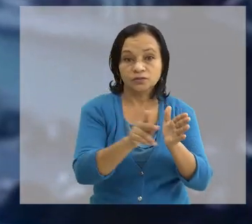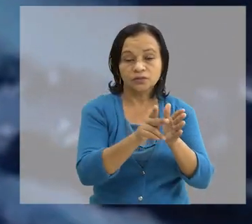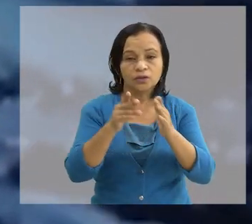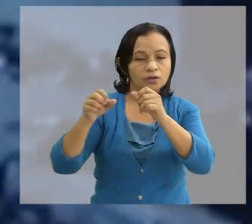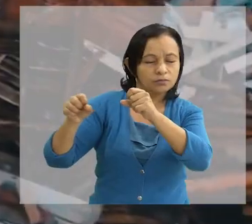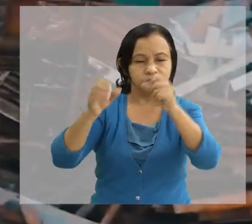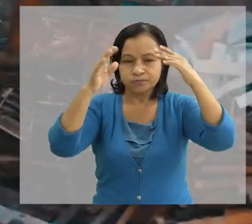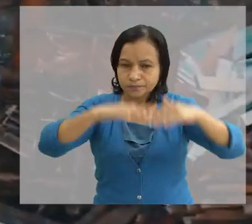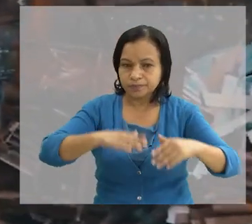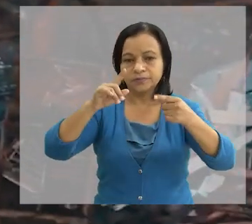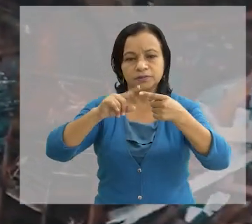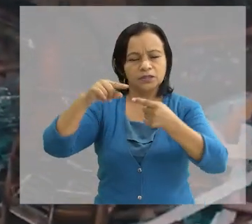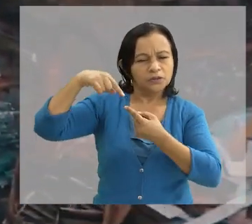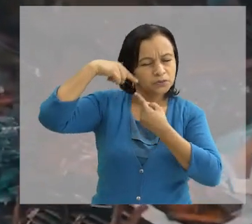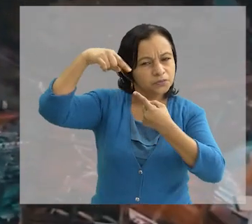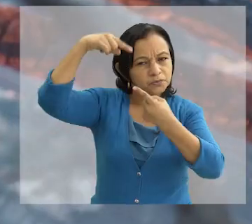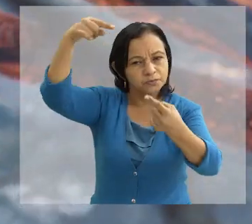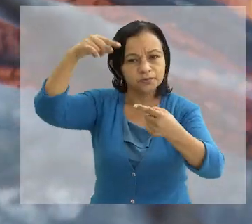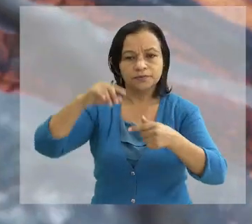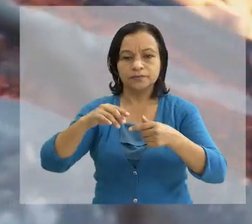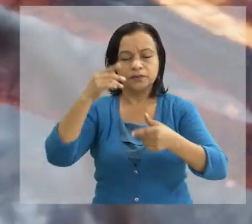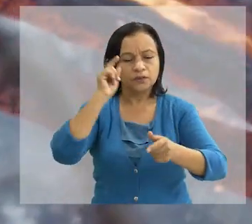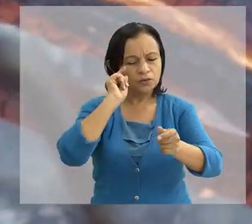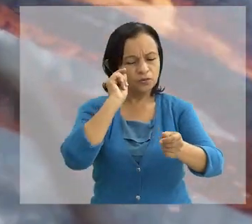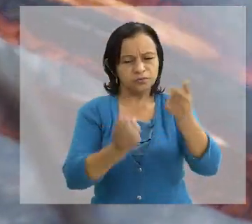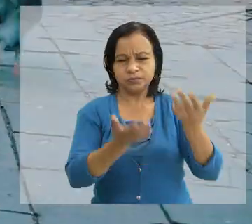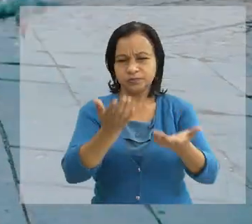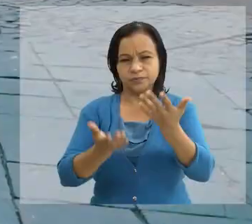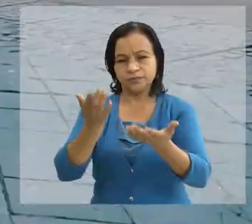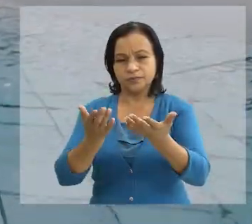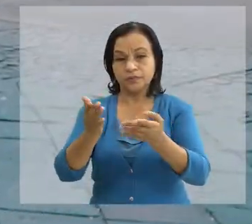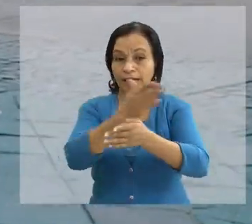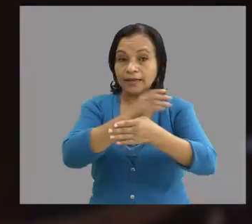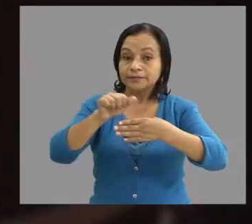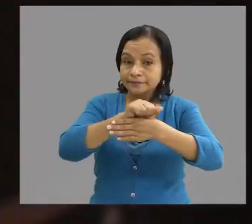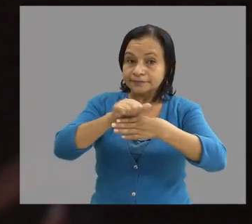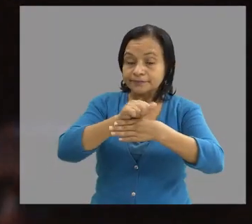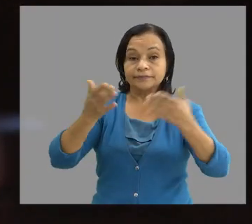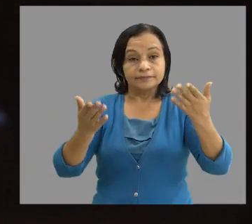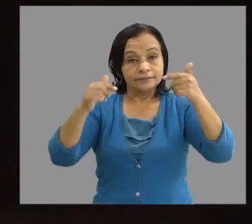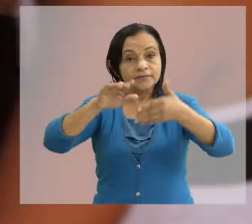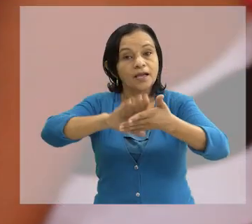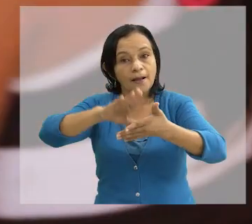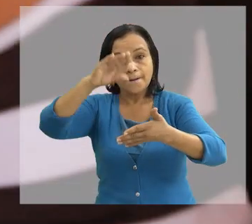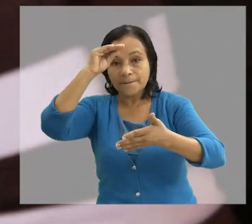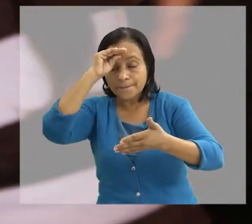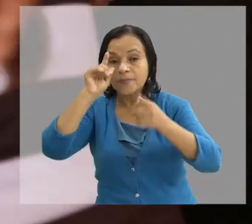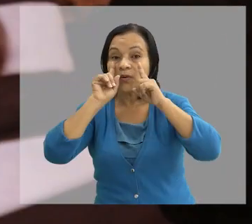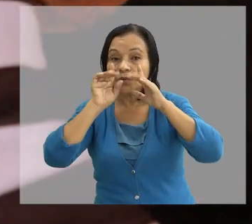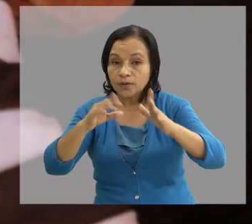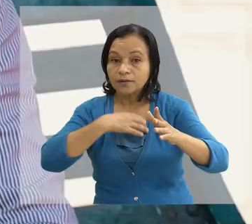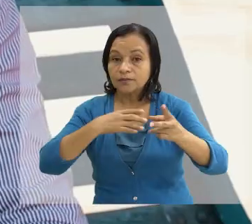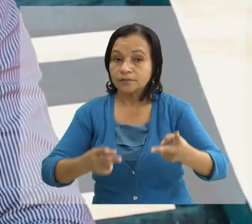Terremotos Huracanes Incendios Preparémonos ahora Aprendamos a